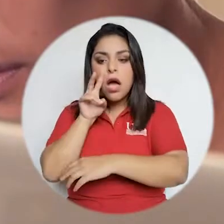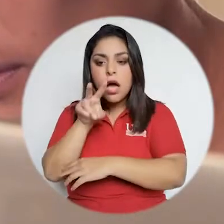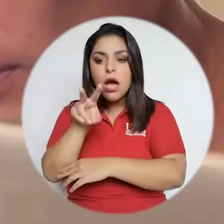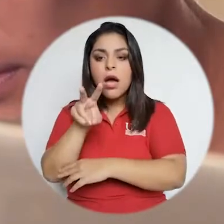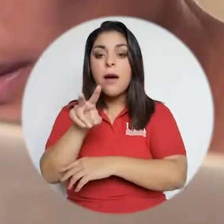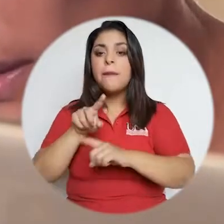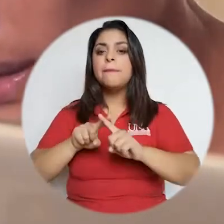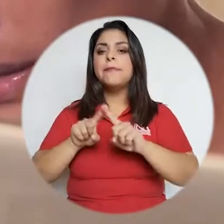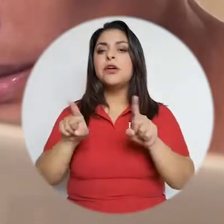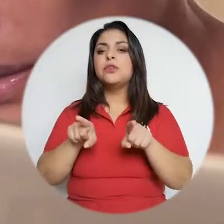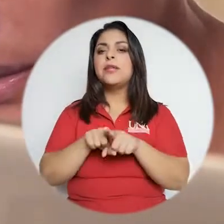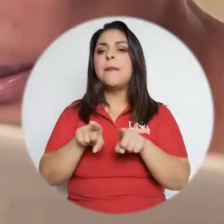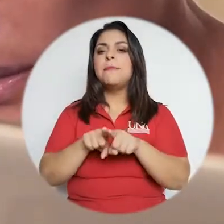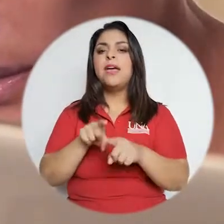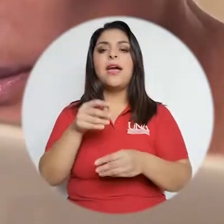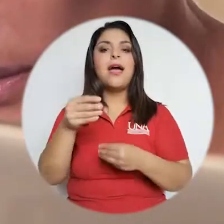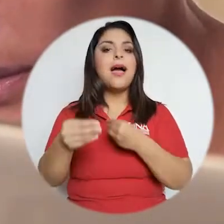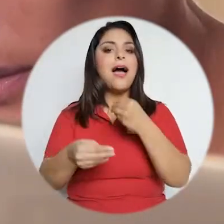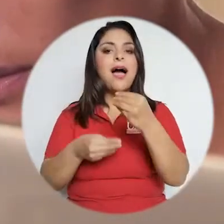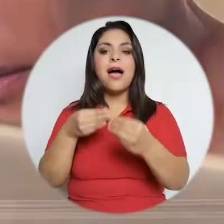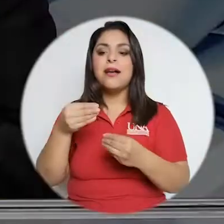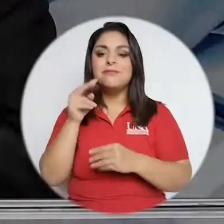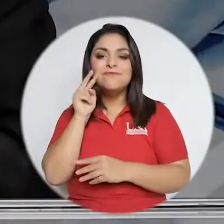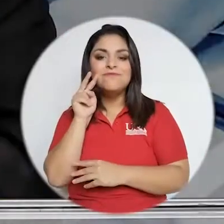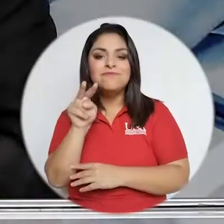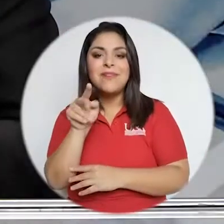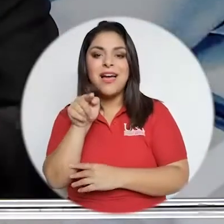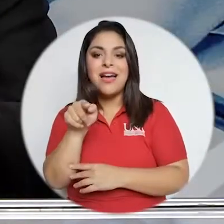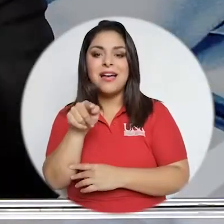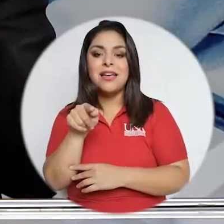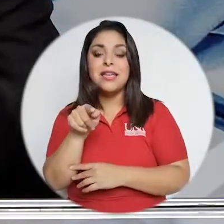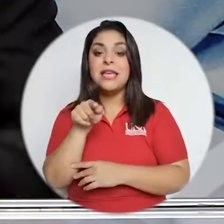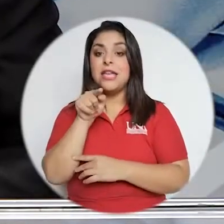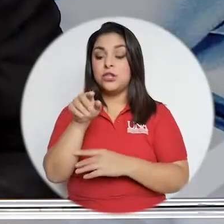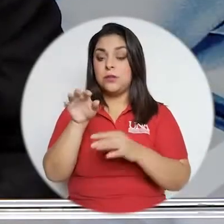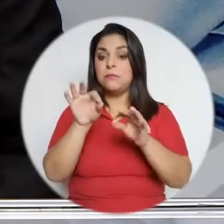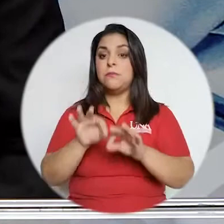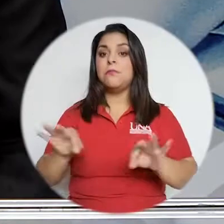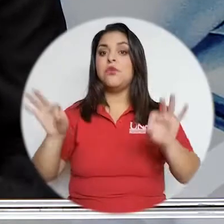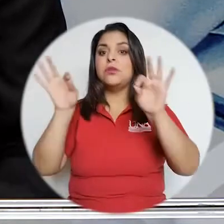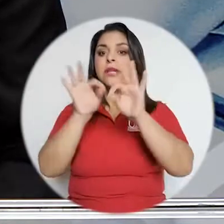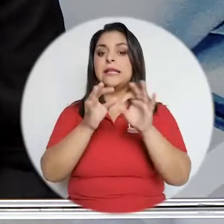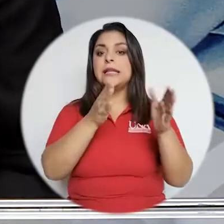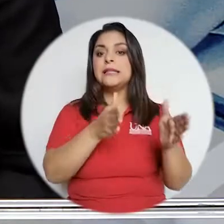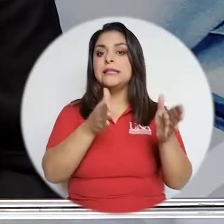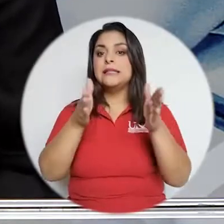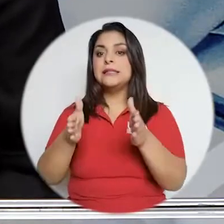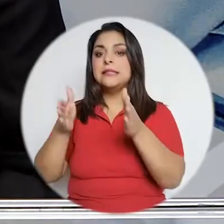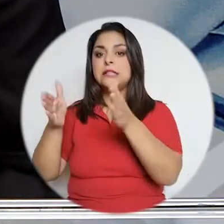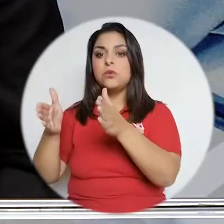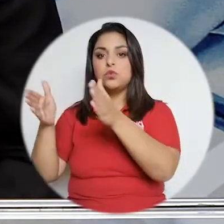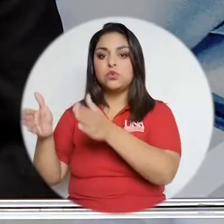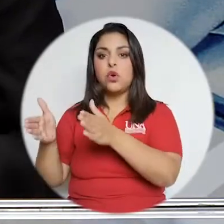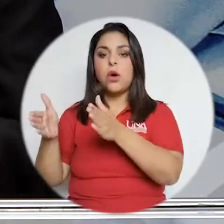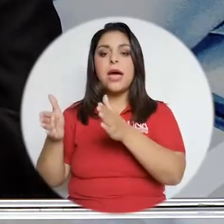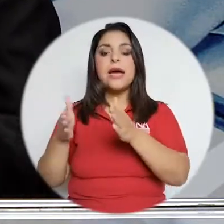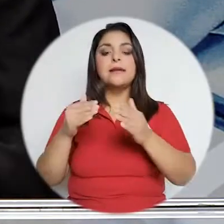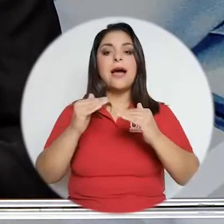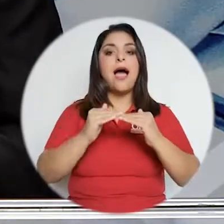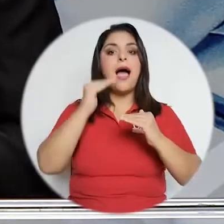Y aquí una distinción importante es la distinción entre alta y baja demanda cognitiva.